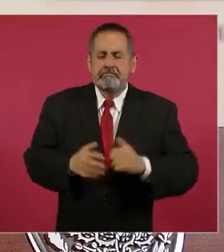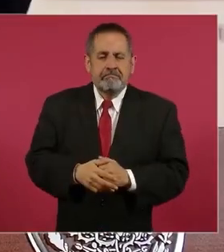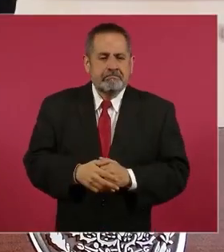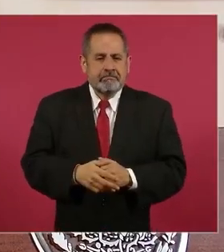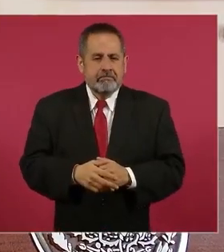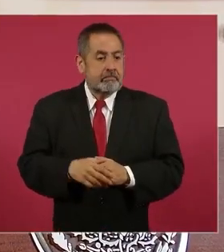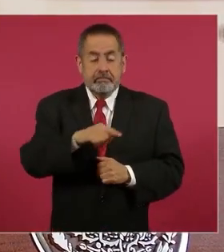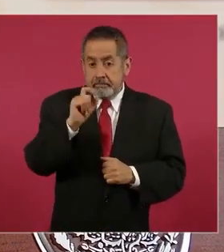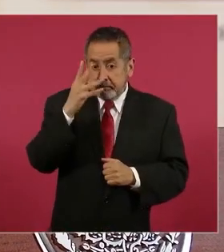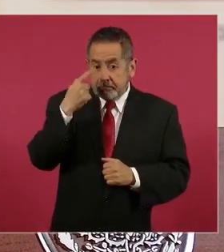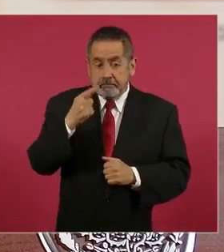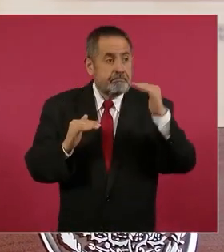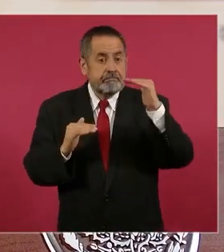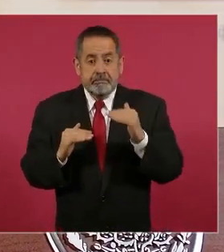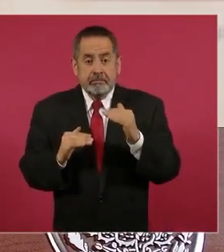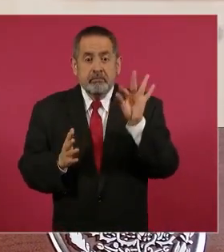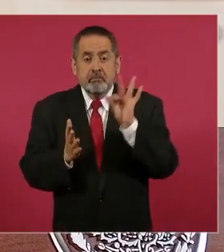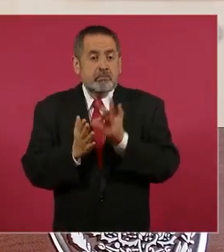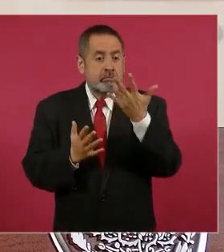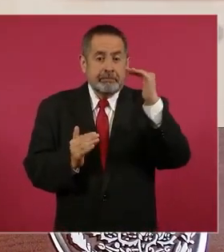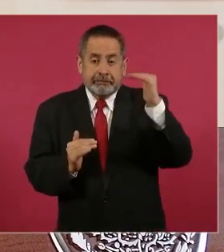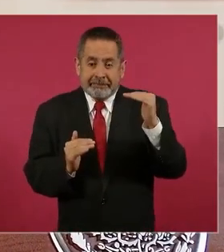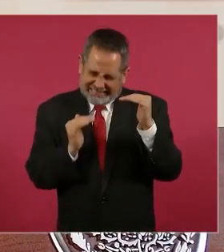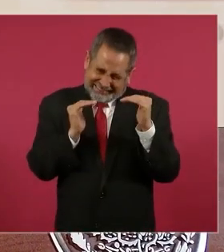pierde medio punto en el prep